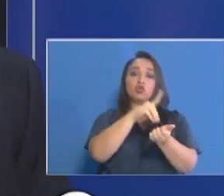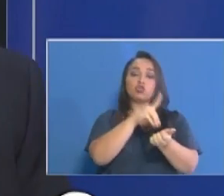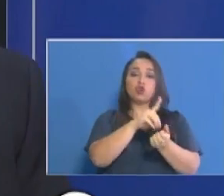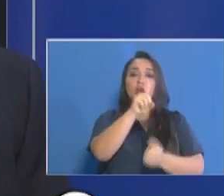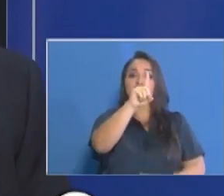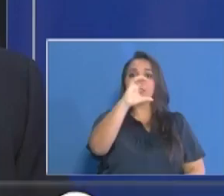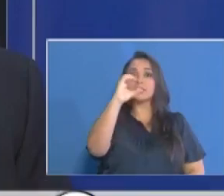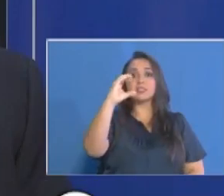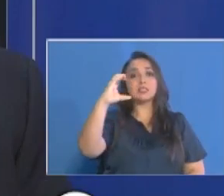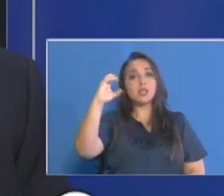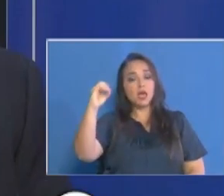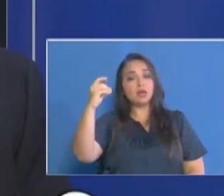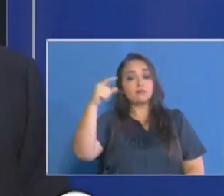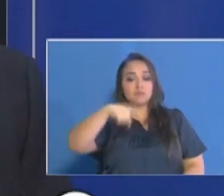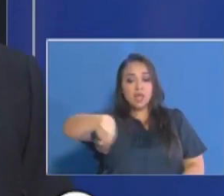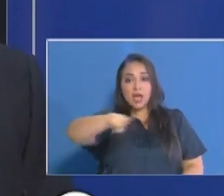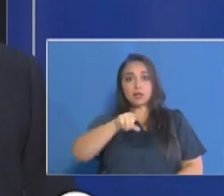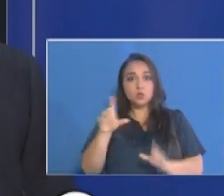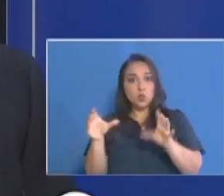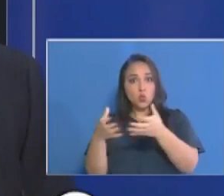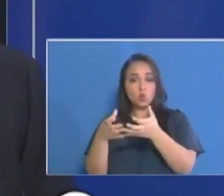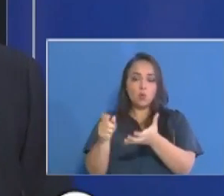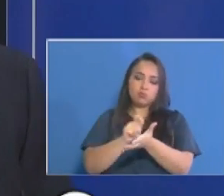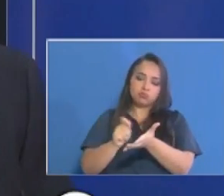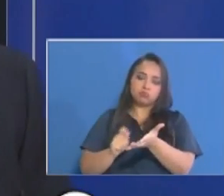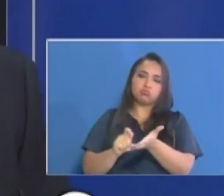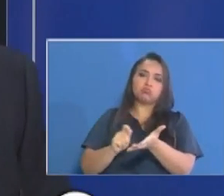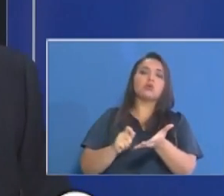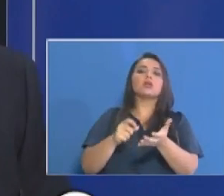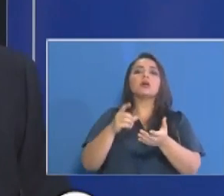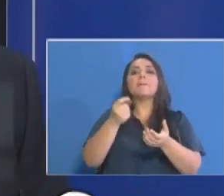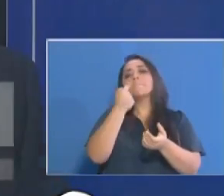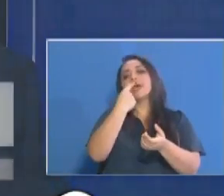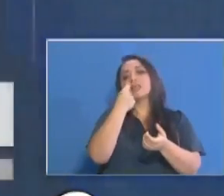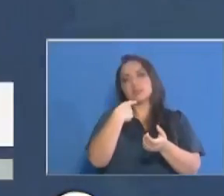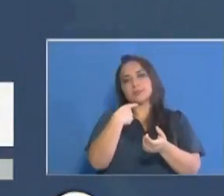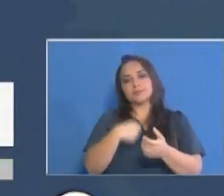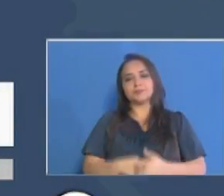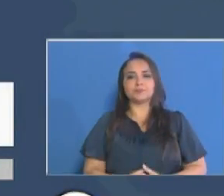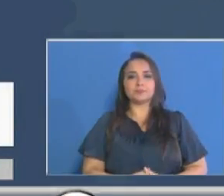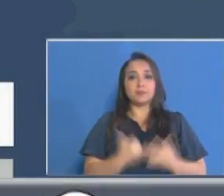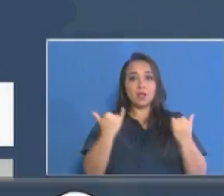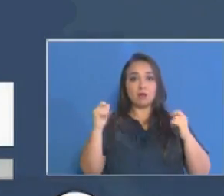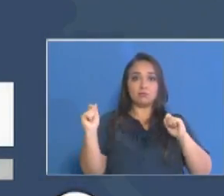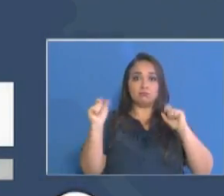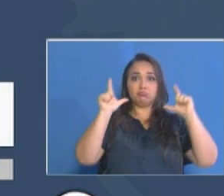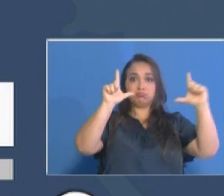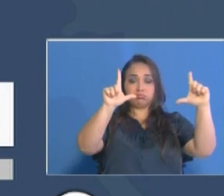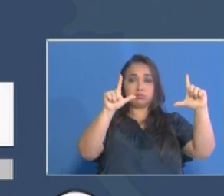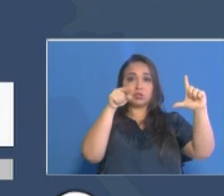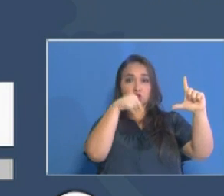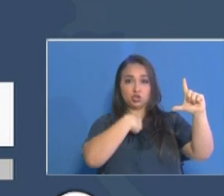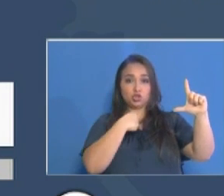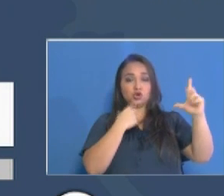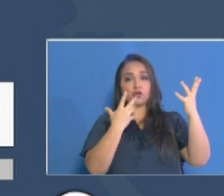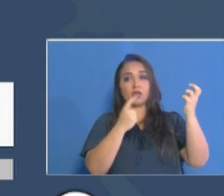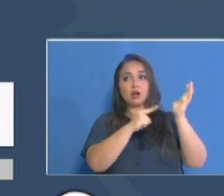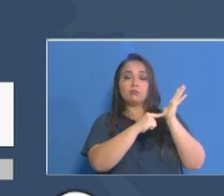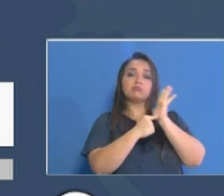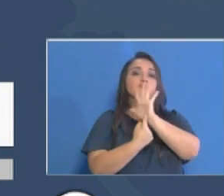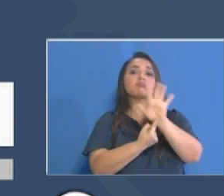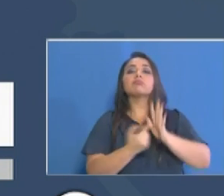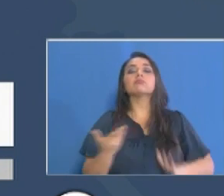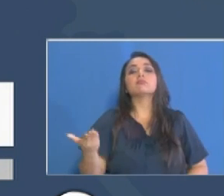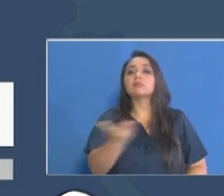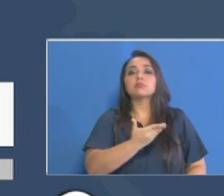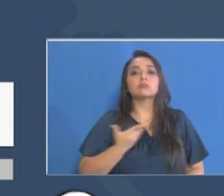receta de los pacientes crónicos. En la siguiente diapositiva, les quiero mostrar el